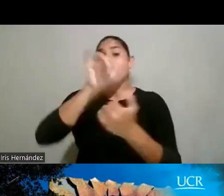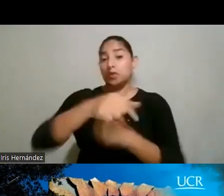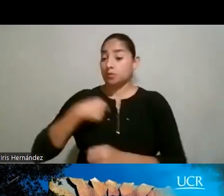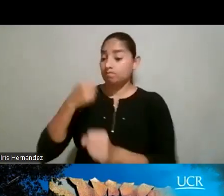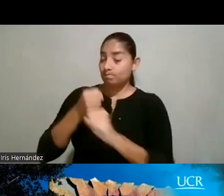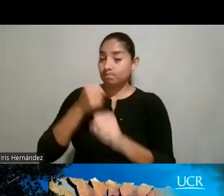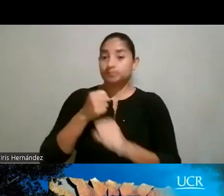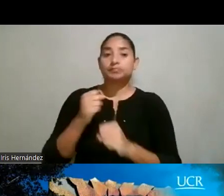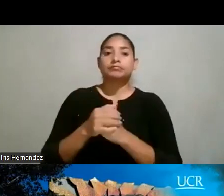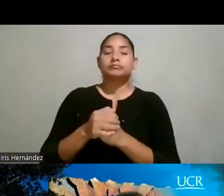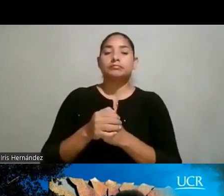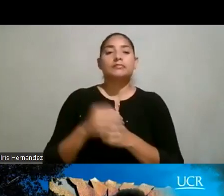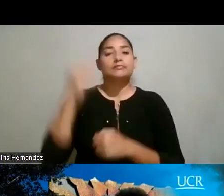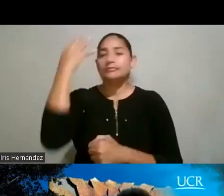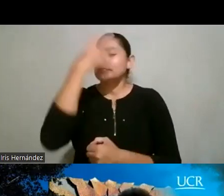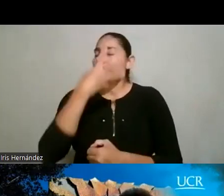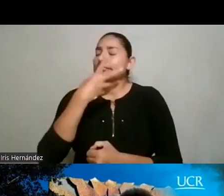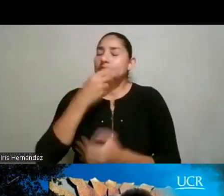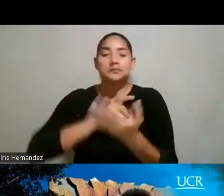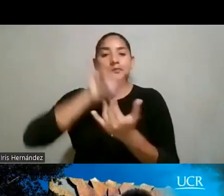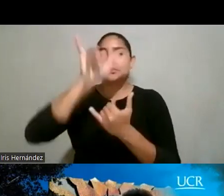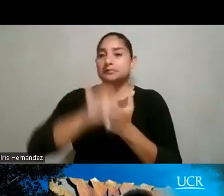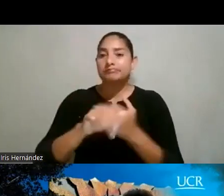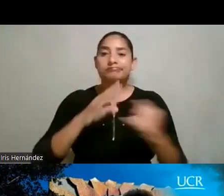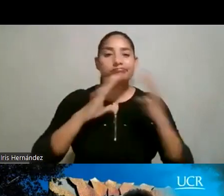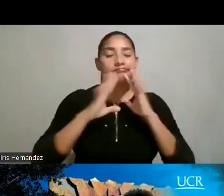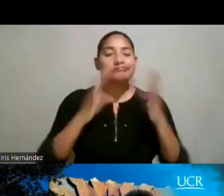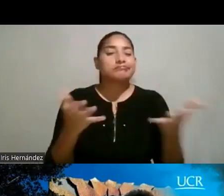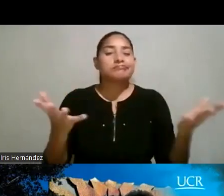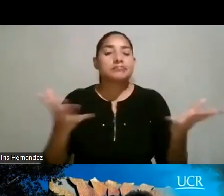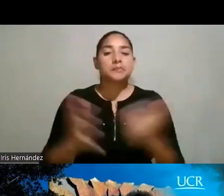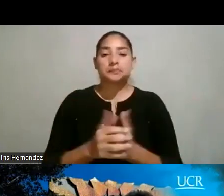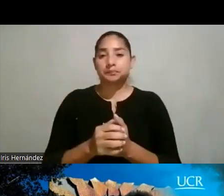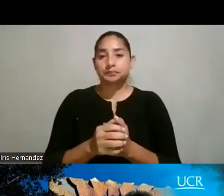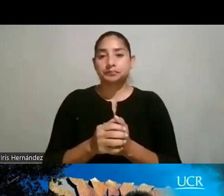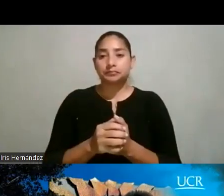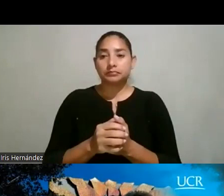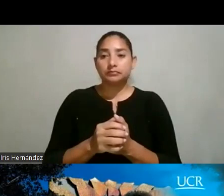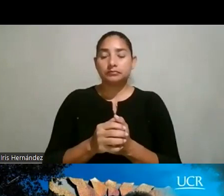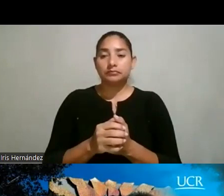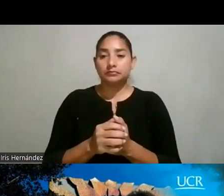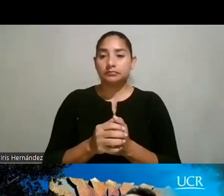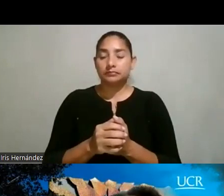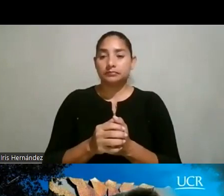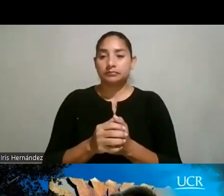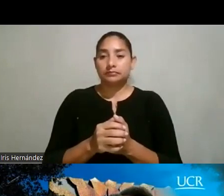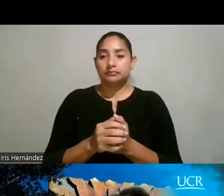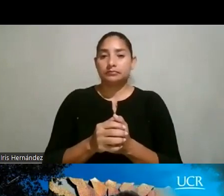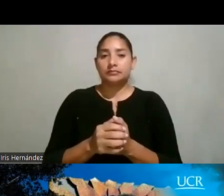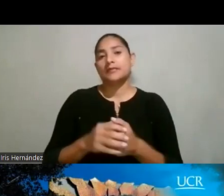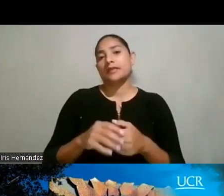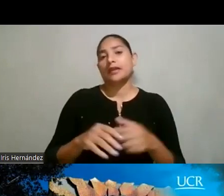proyecto es lindísimo, es un proyecto que realmente es un proyecto STEAM,